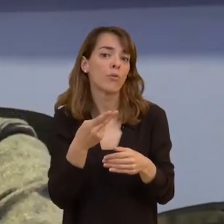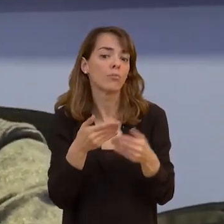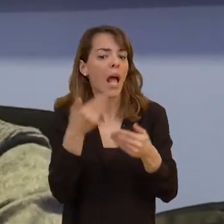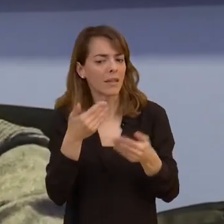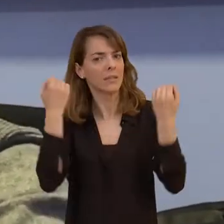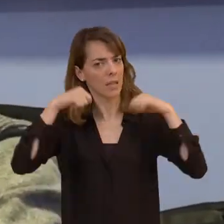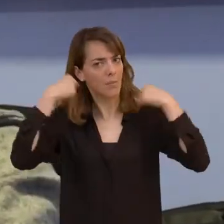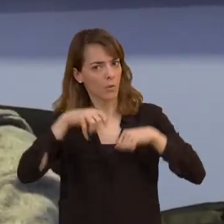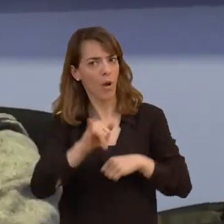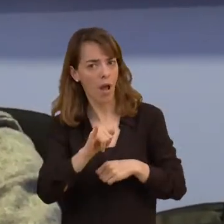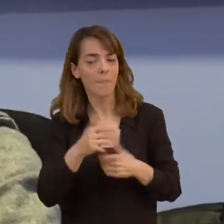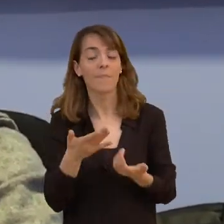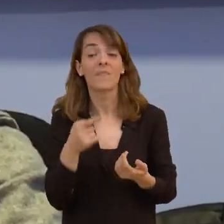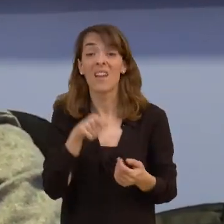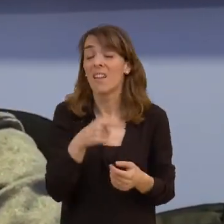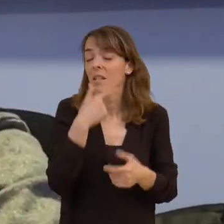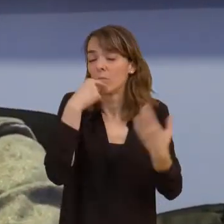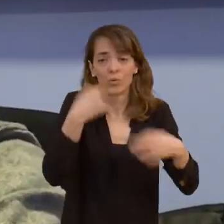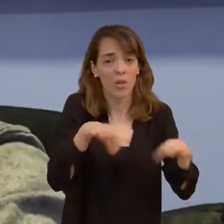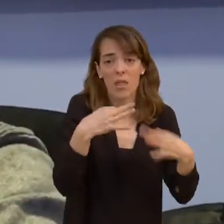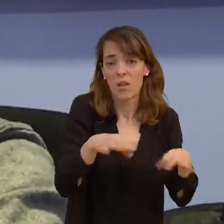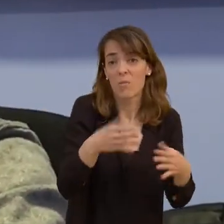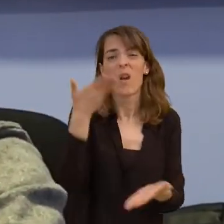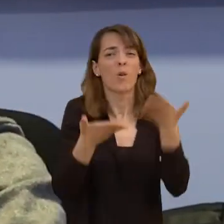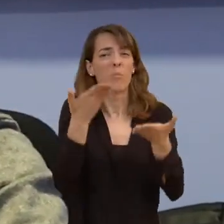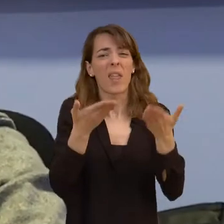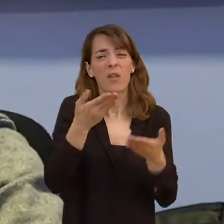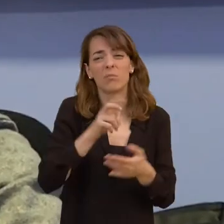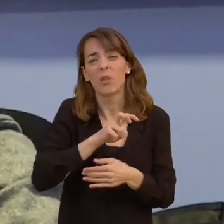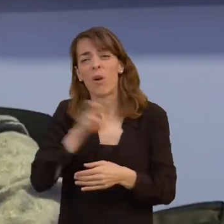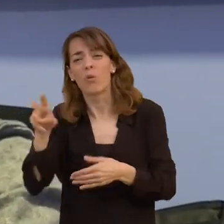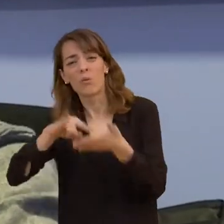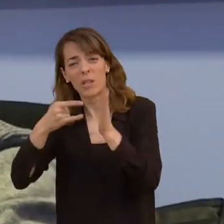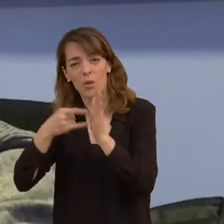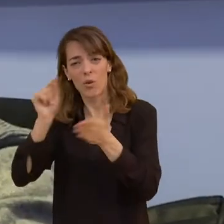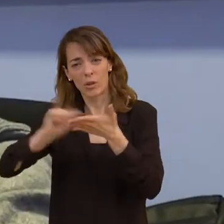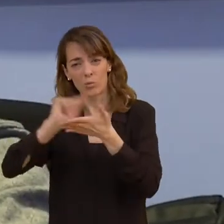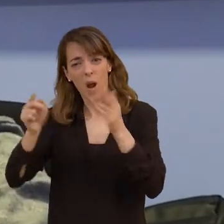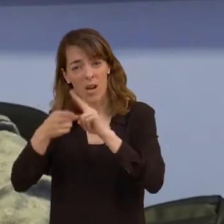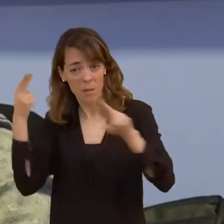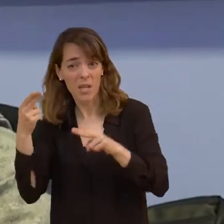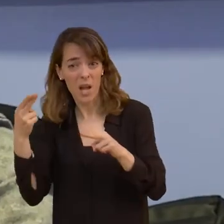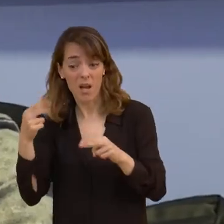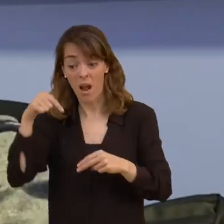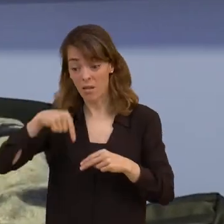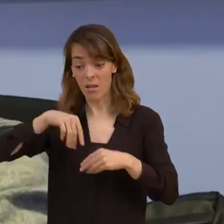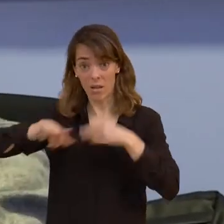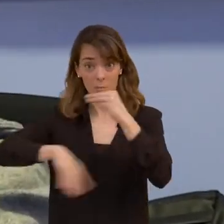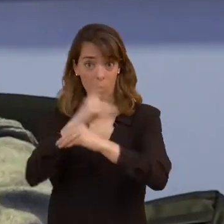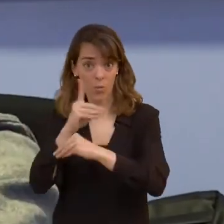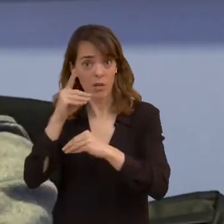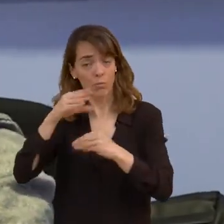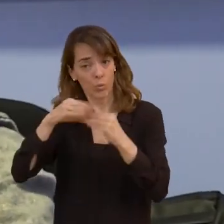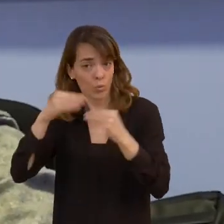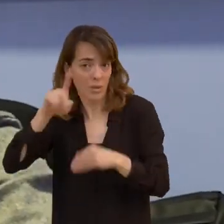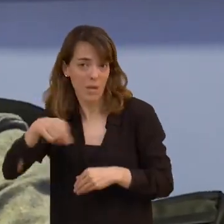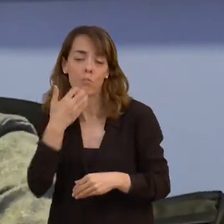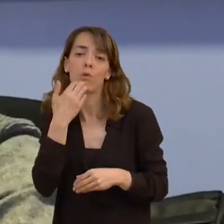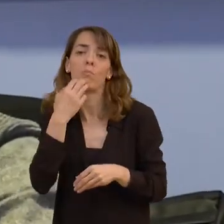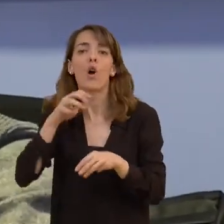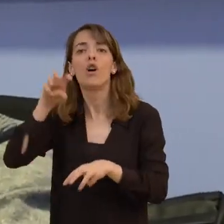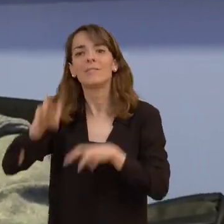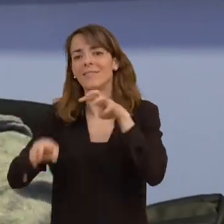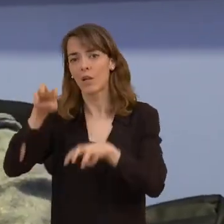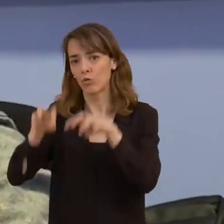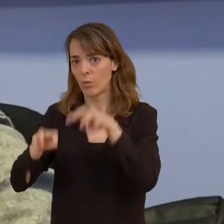entrenado Es mucho más sencillo, por ejemplo, que otros métodos de escritura rápida que utiliza, mira lo que te